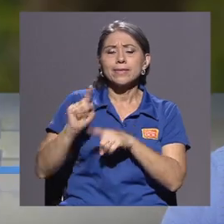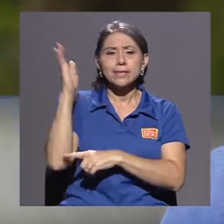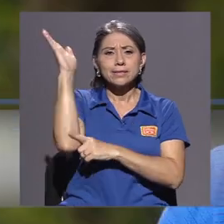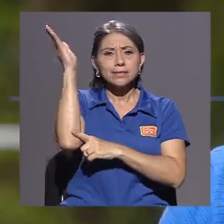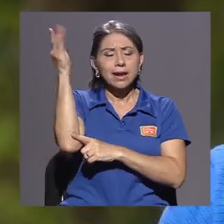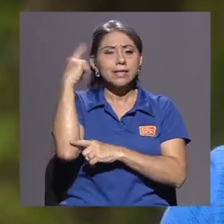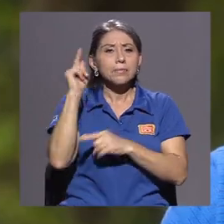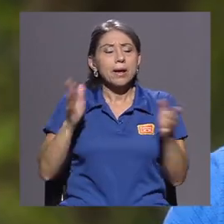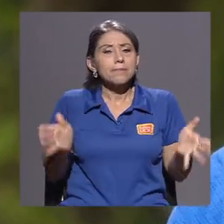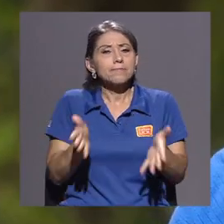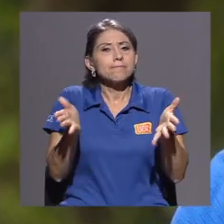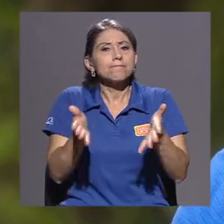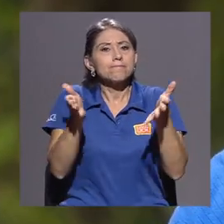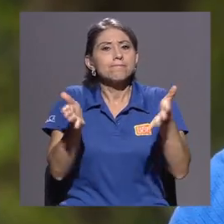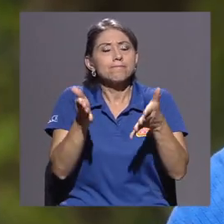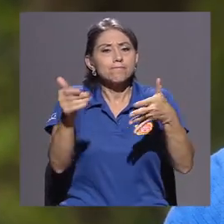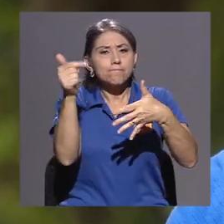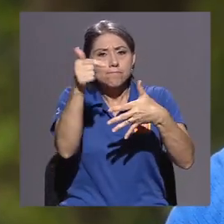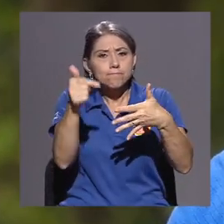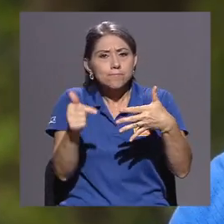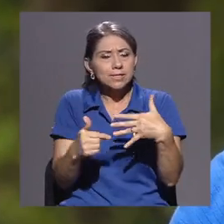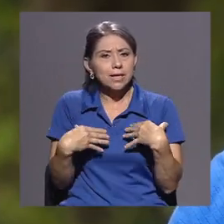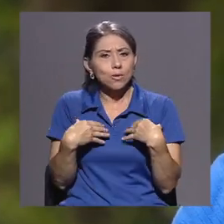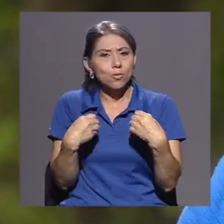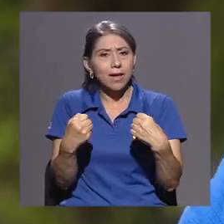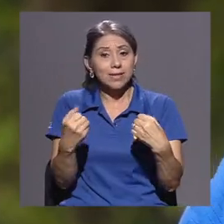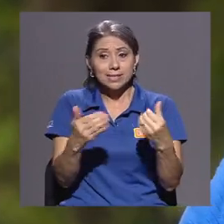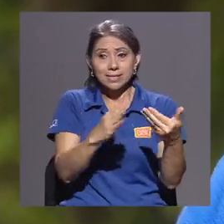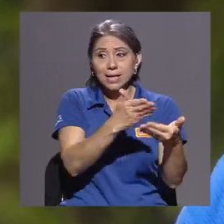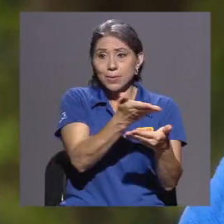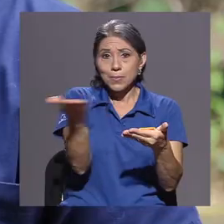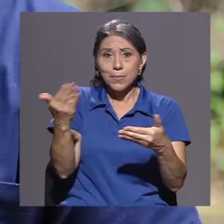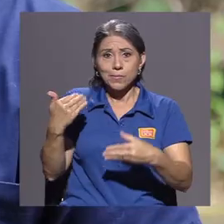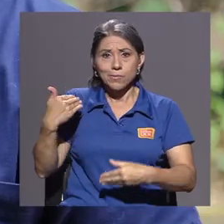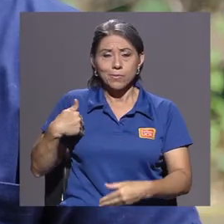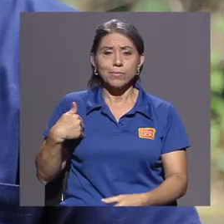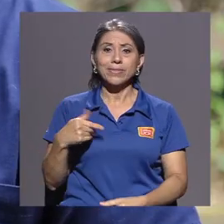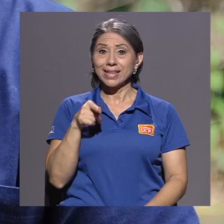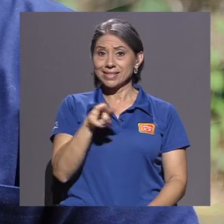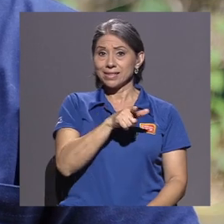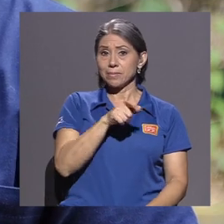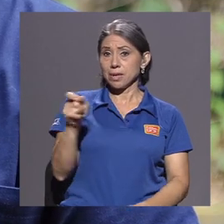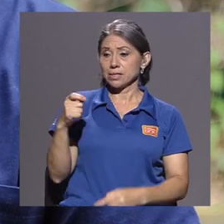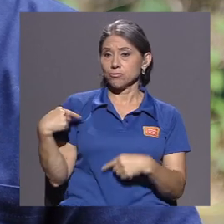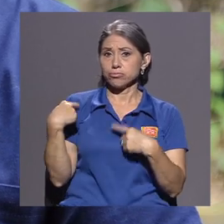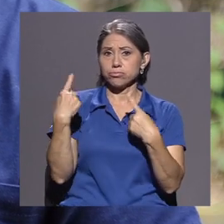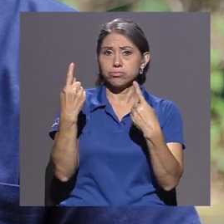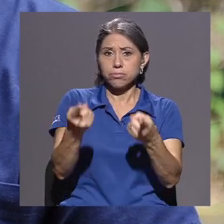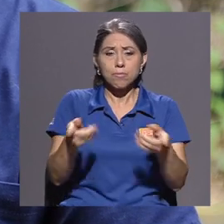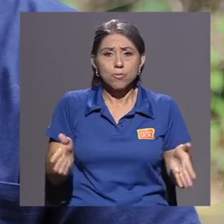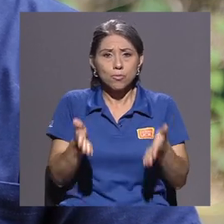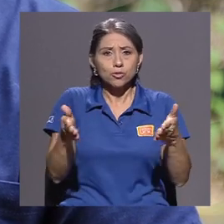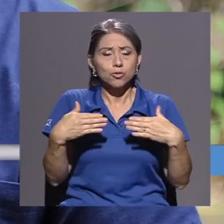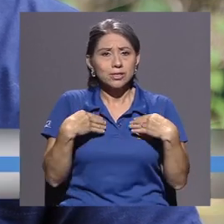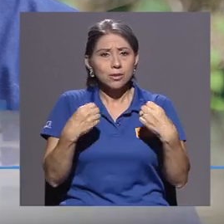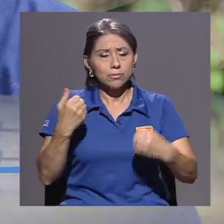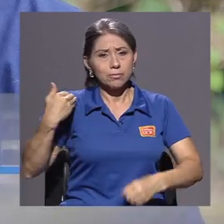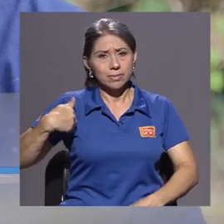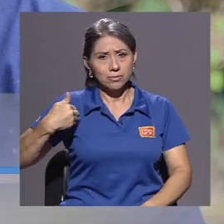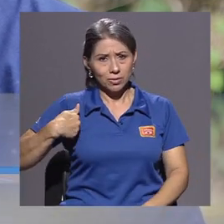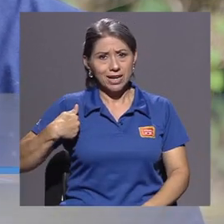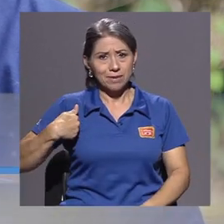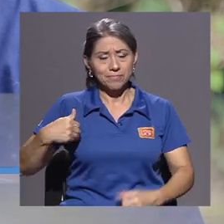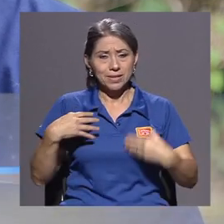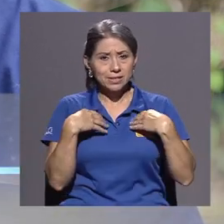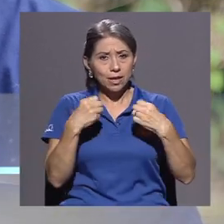prácticas saludables en la población masculina. El mes como tal es un mes de promoción de la salud masculina. La salud masculina